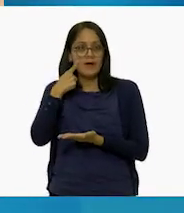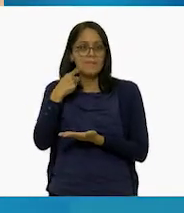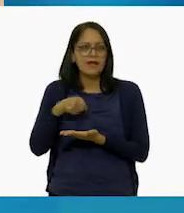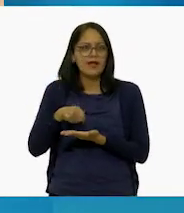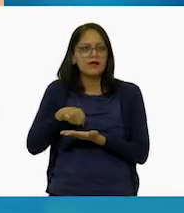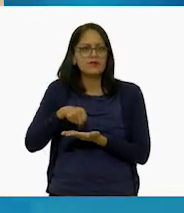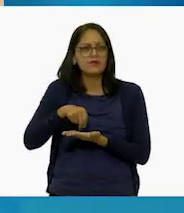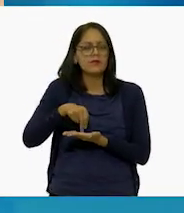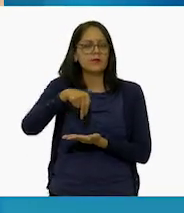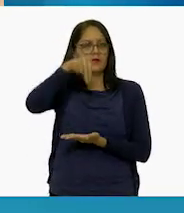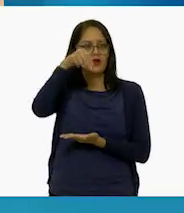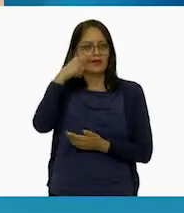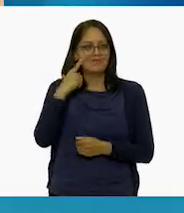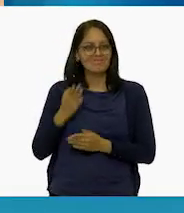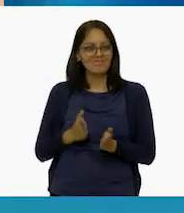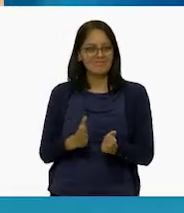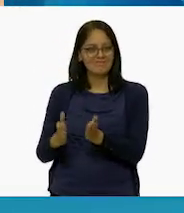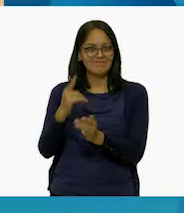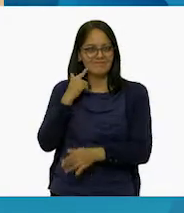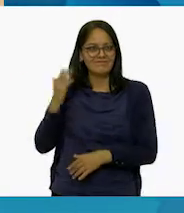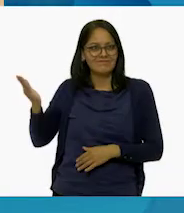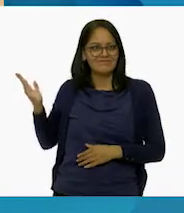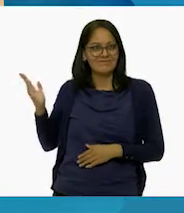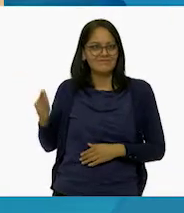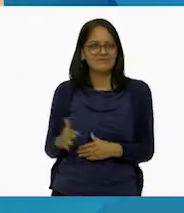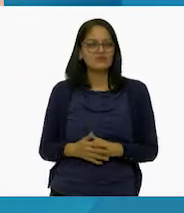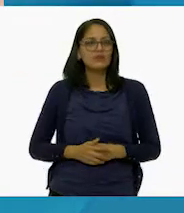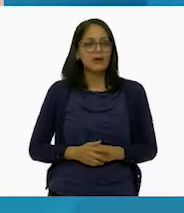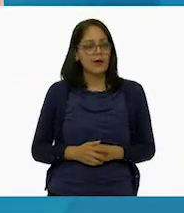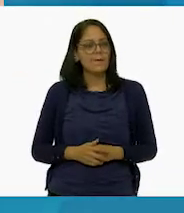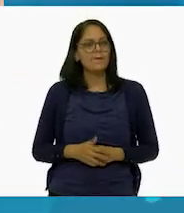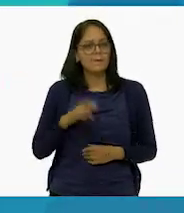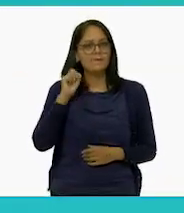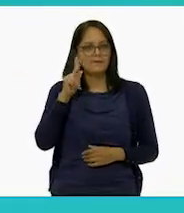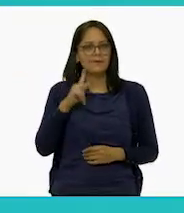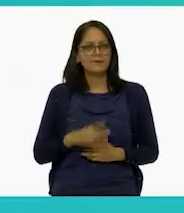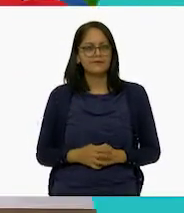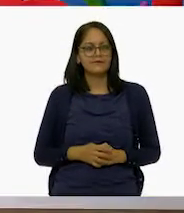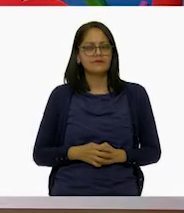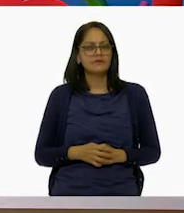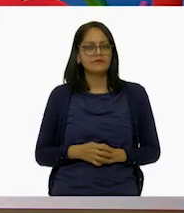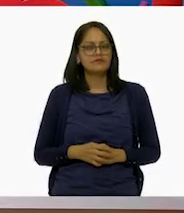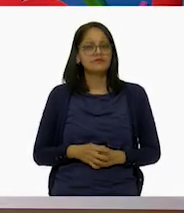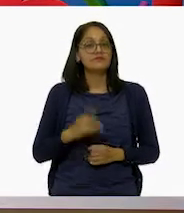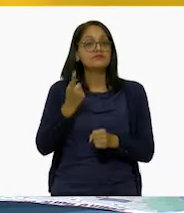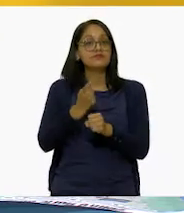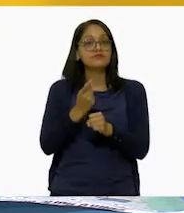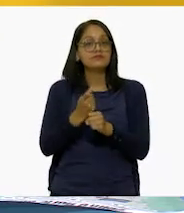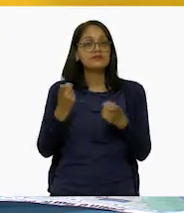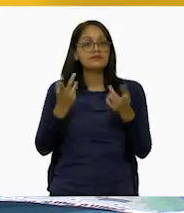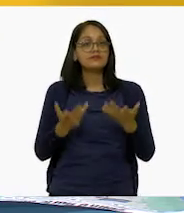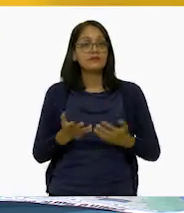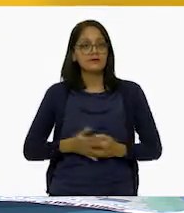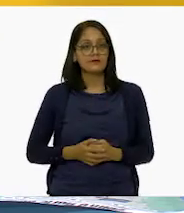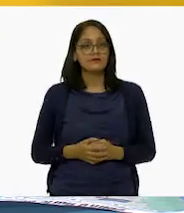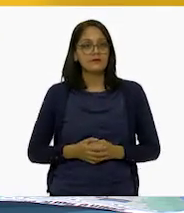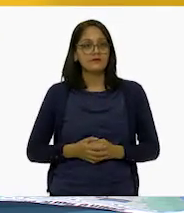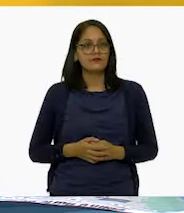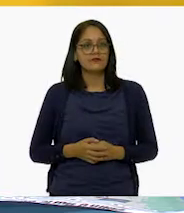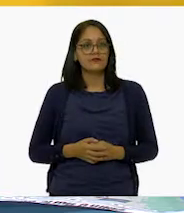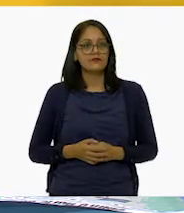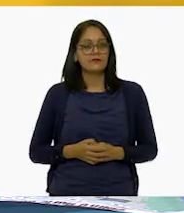este camino. Ok. Lo primero que vamos a encontrar son